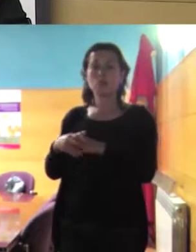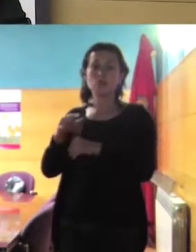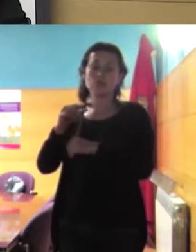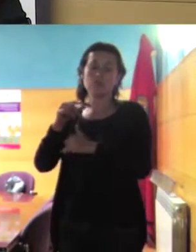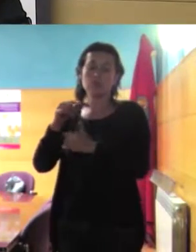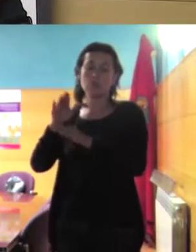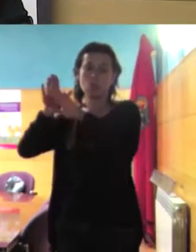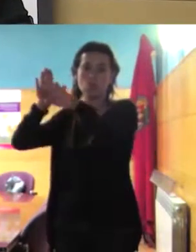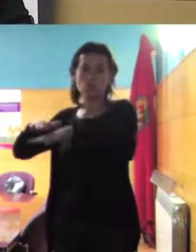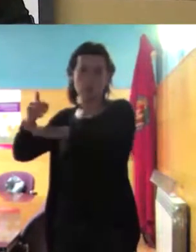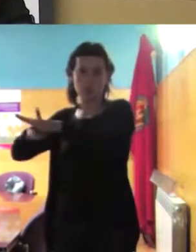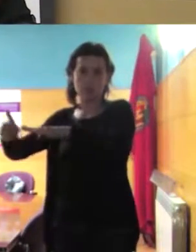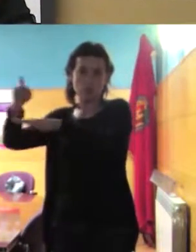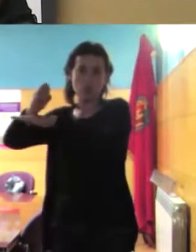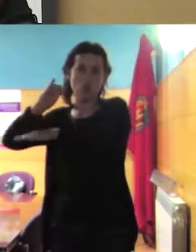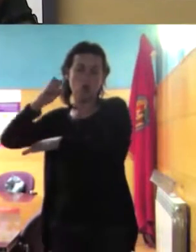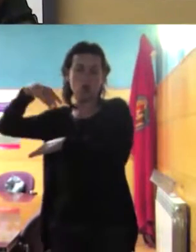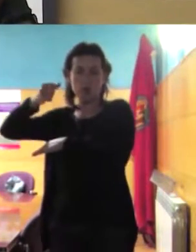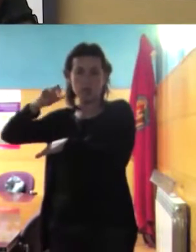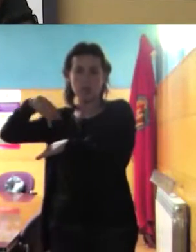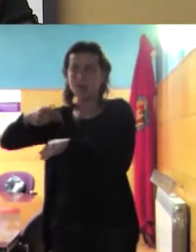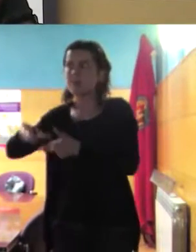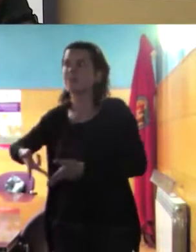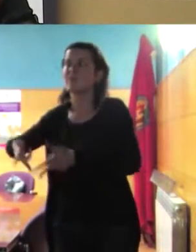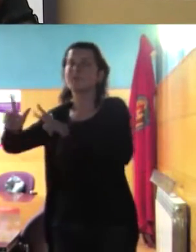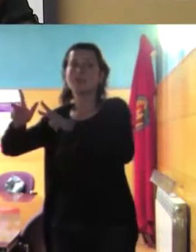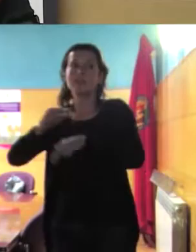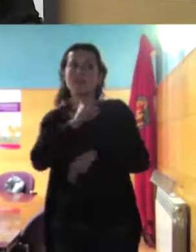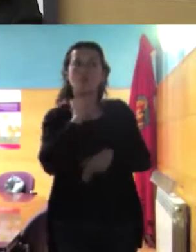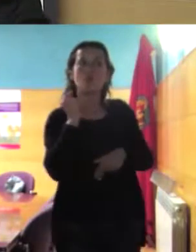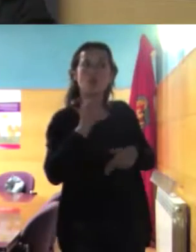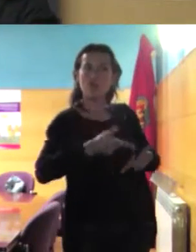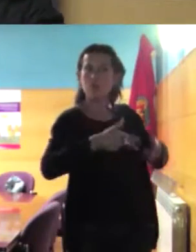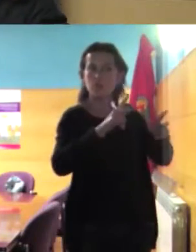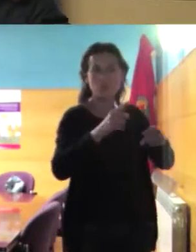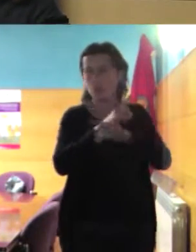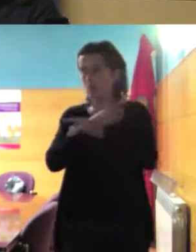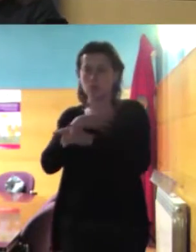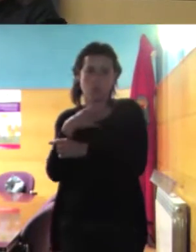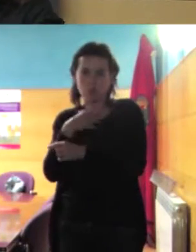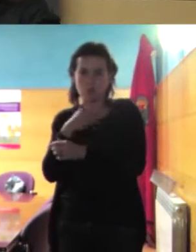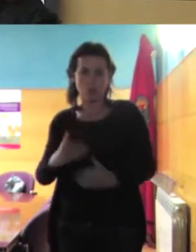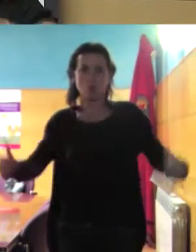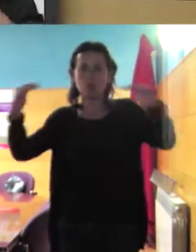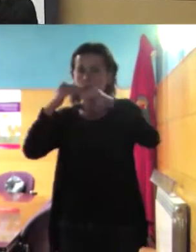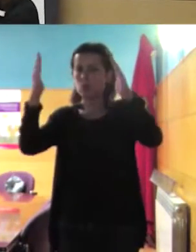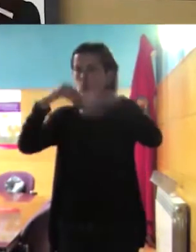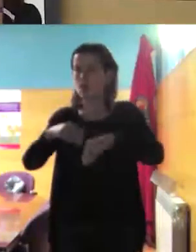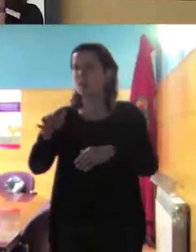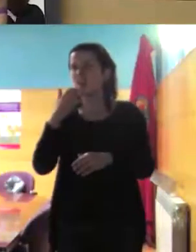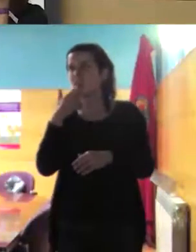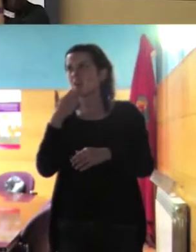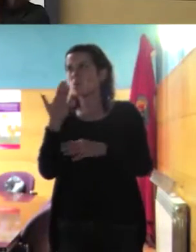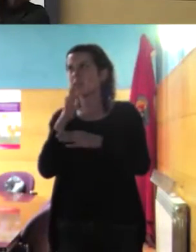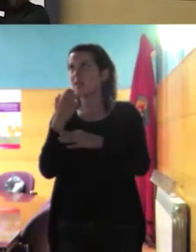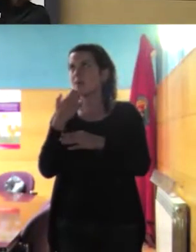consienta a los curas como diciendo parece que quien está permitiendo pues por ejemplo además ponía ese ejemplo que las ella sin más